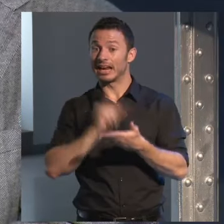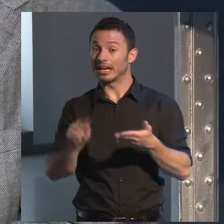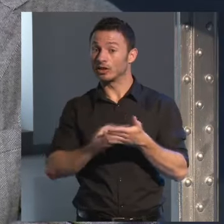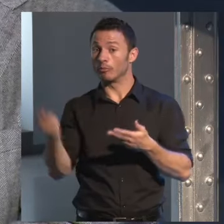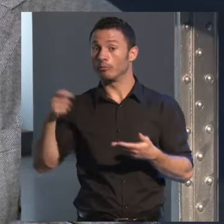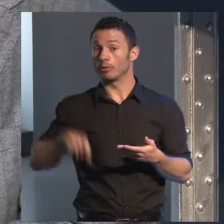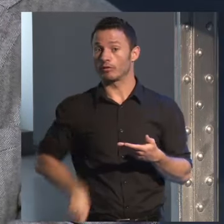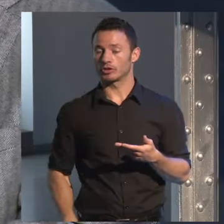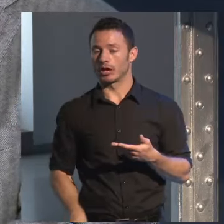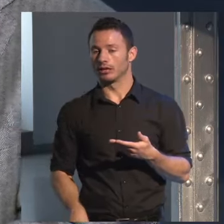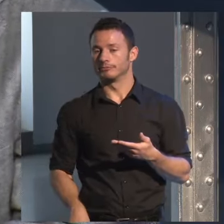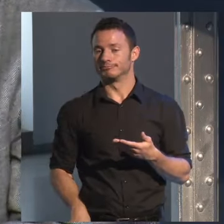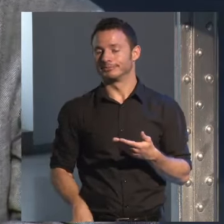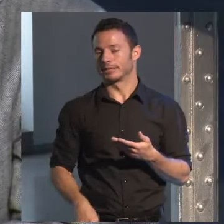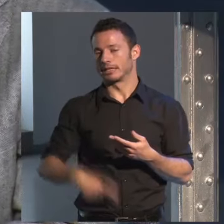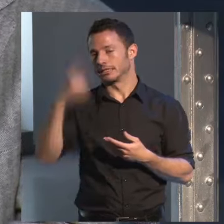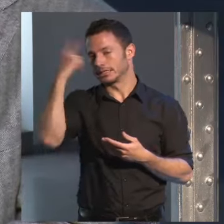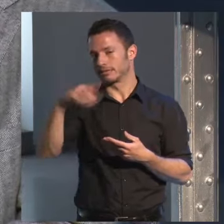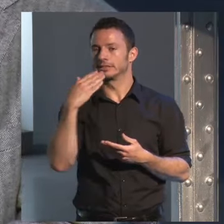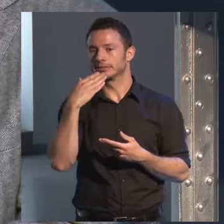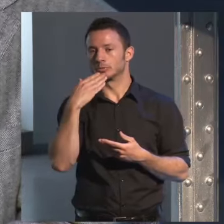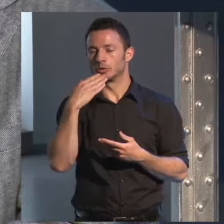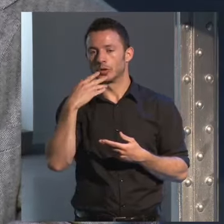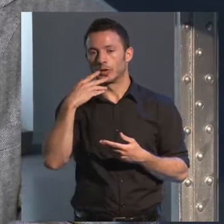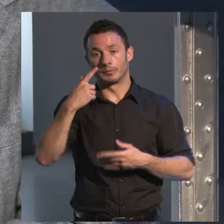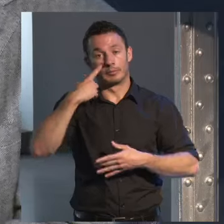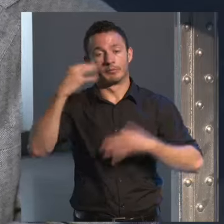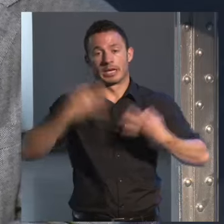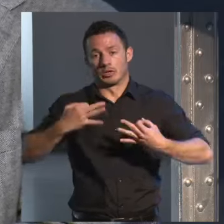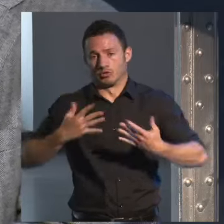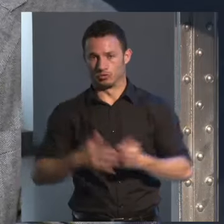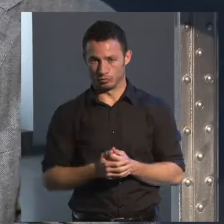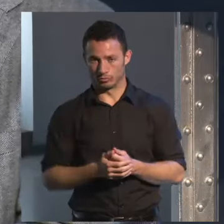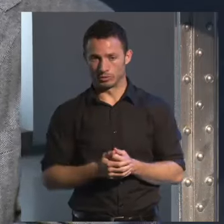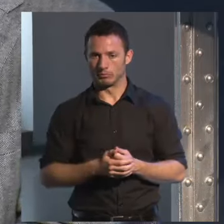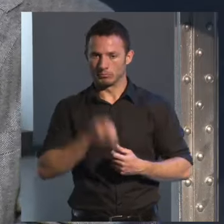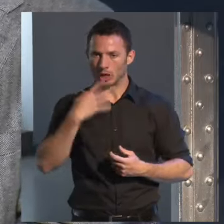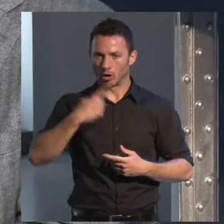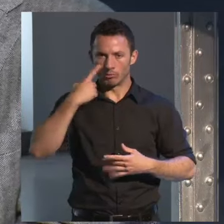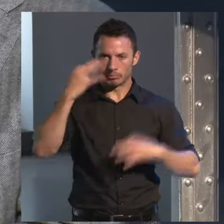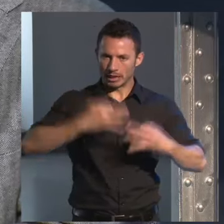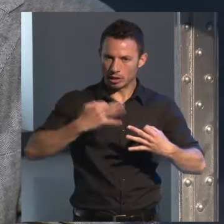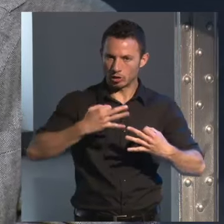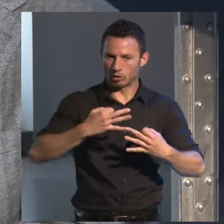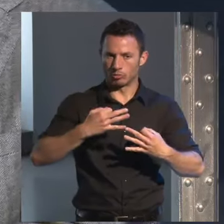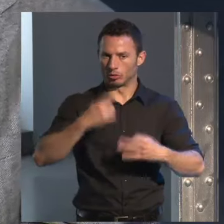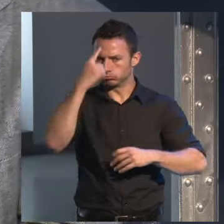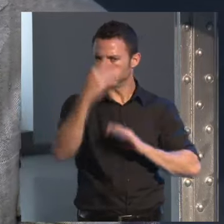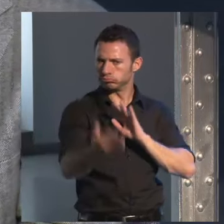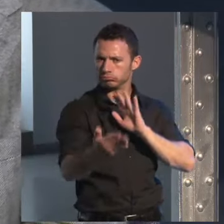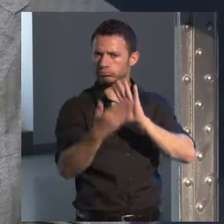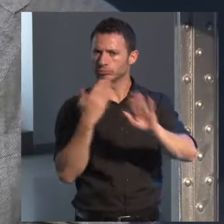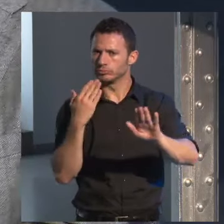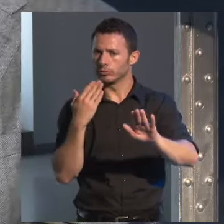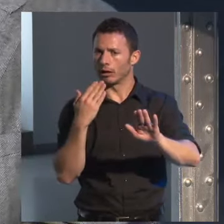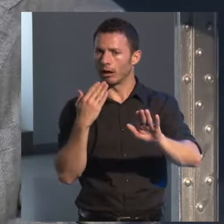sabes que te estás lanzando al vacío pero yo prefiero el salto al vacío a quedarme